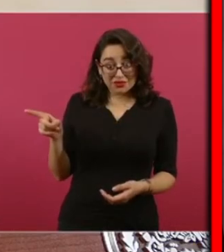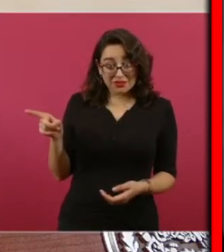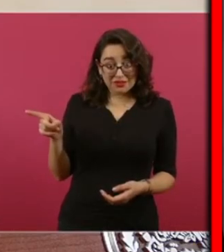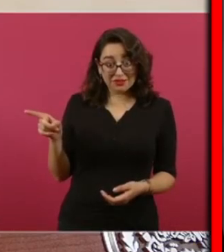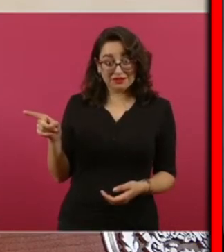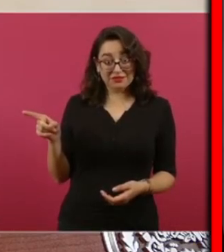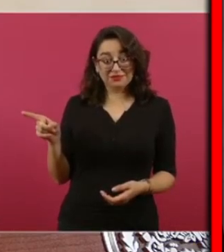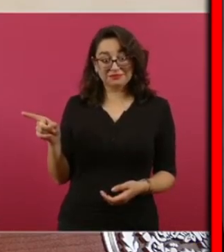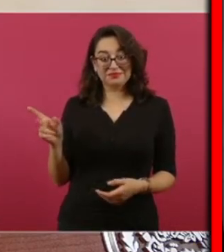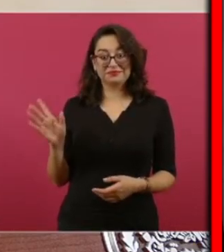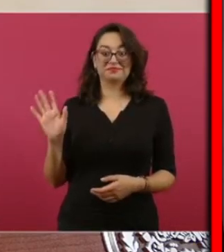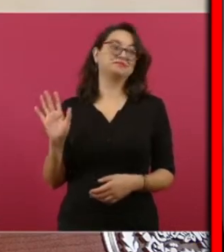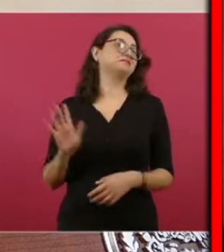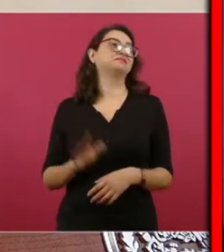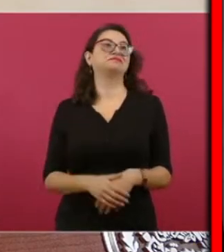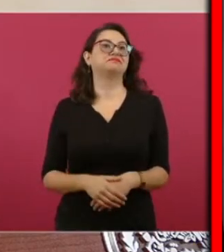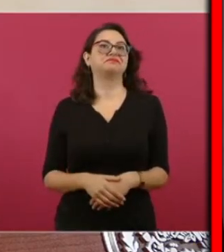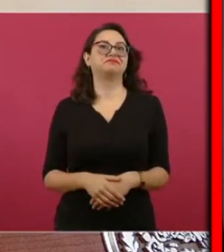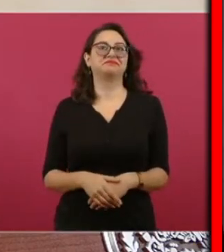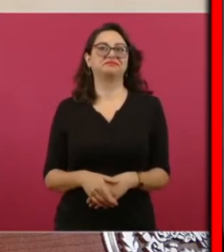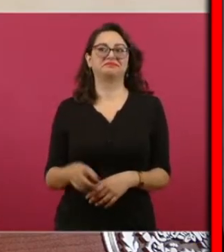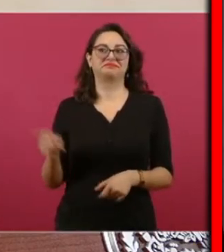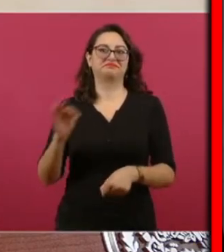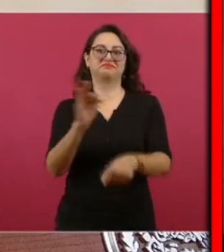es perder perder